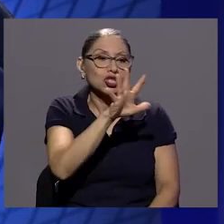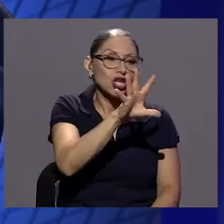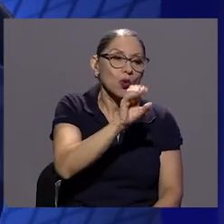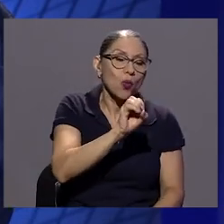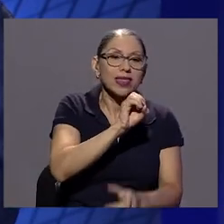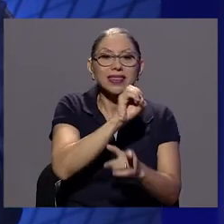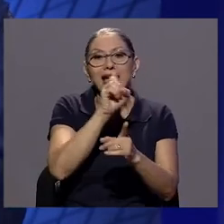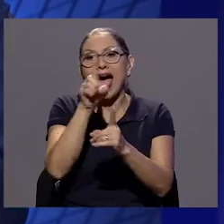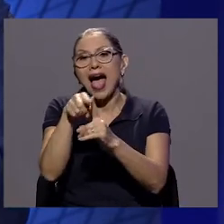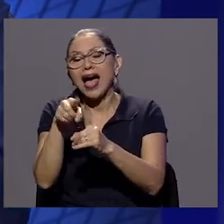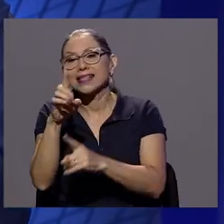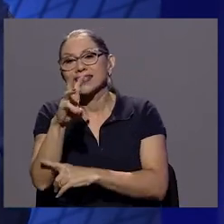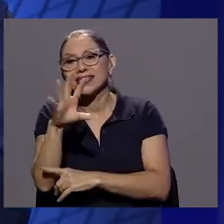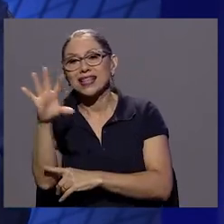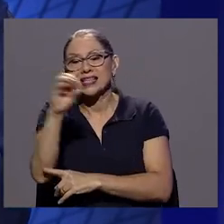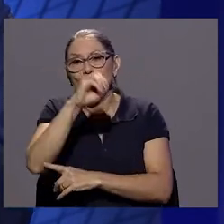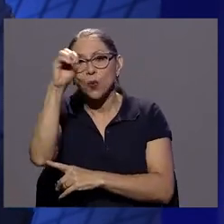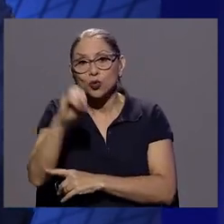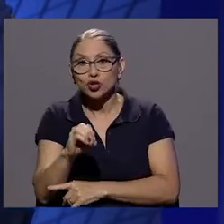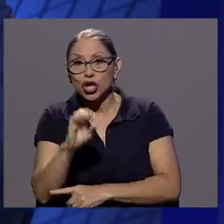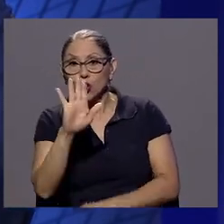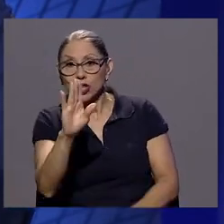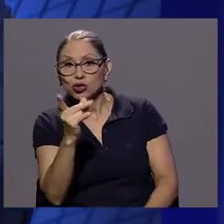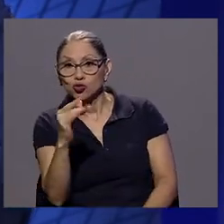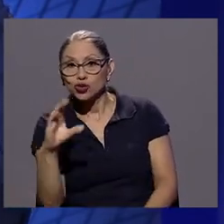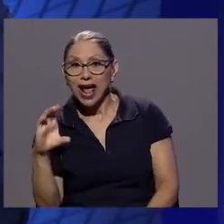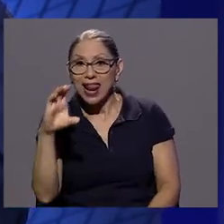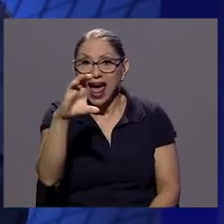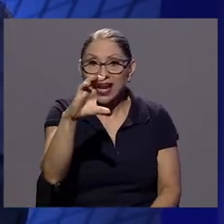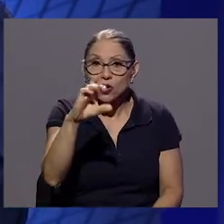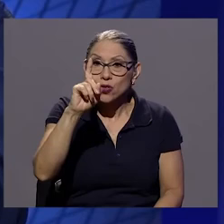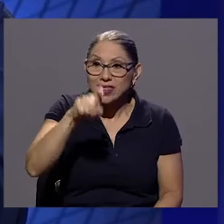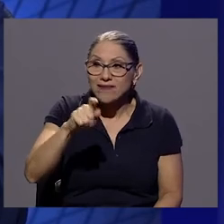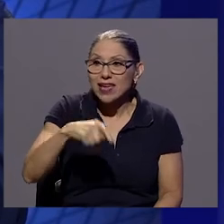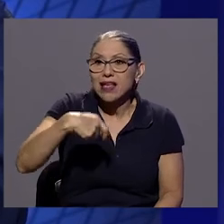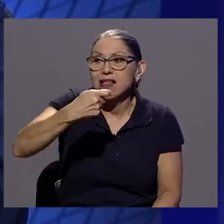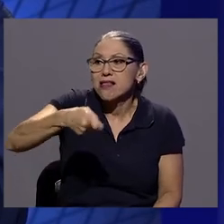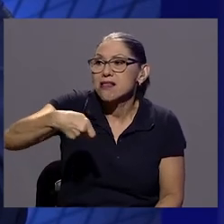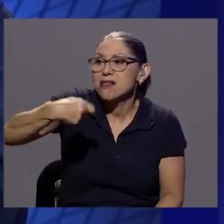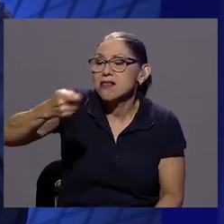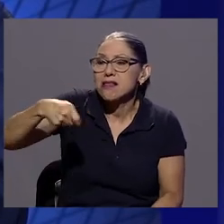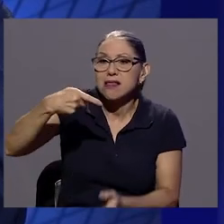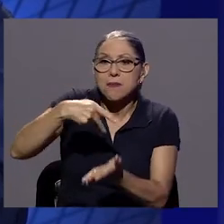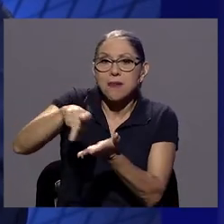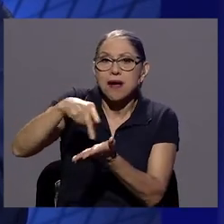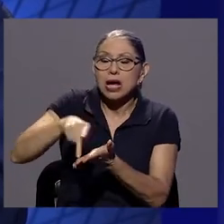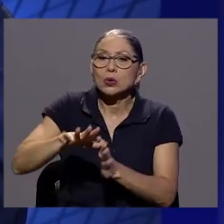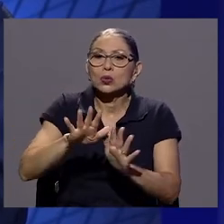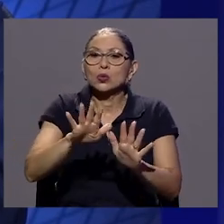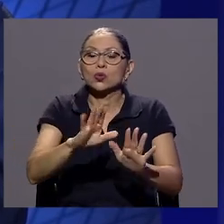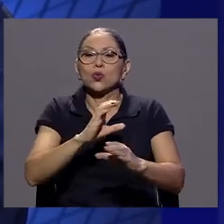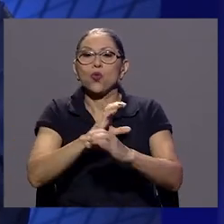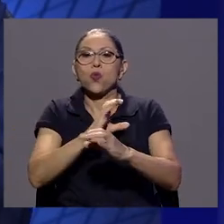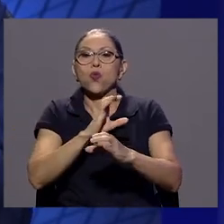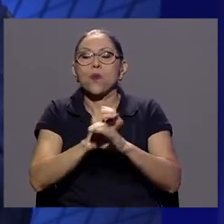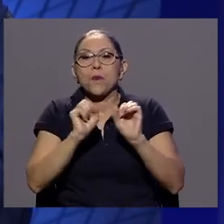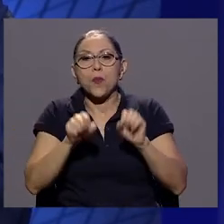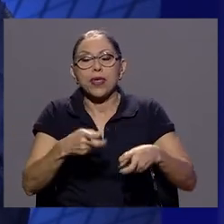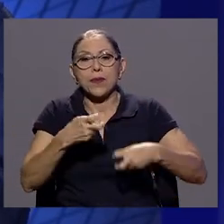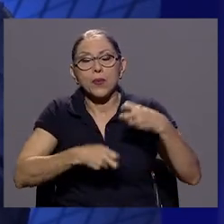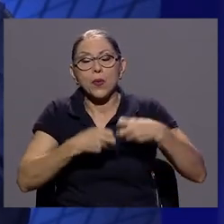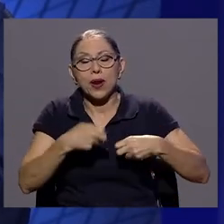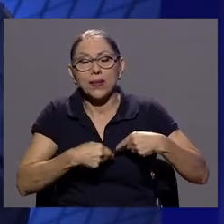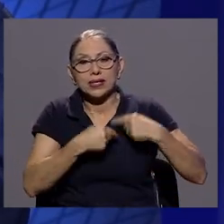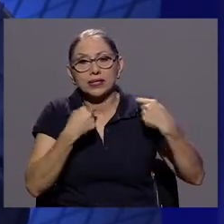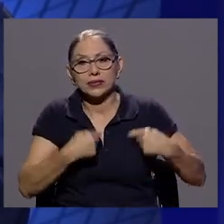65%, es muy alto. Sus problemas cardíacos pueden ser muy apreciables. Y por